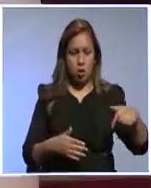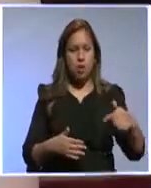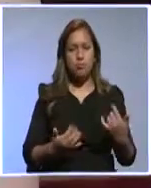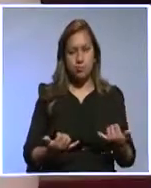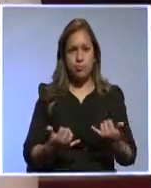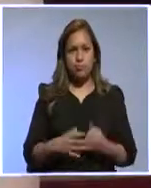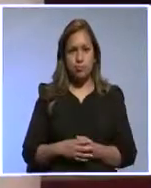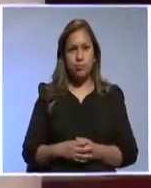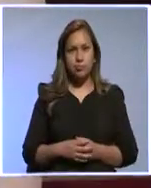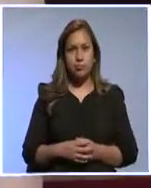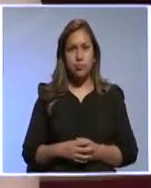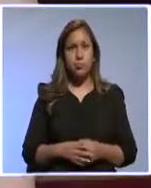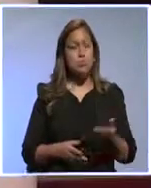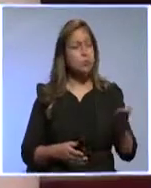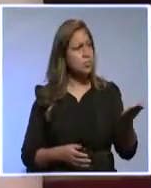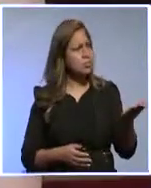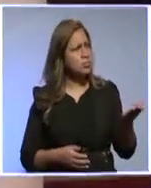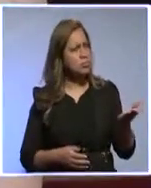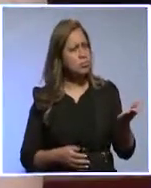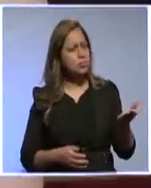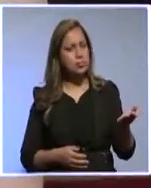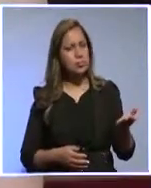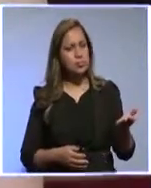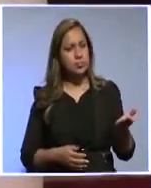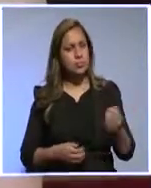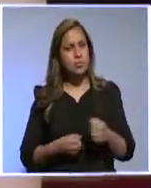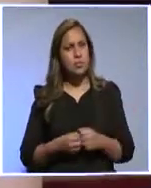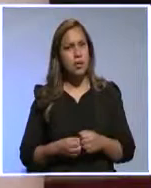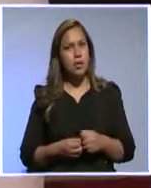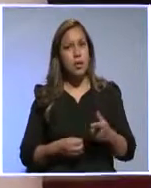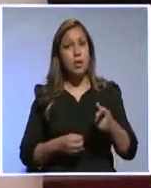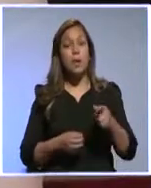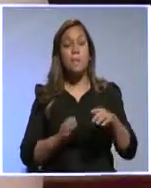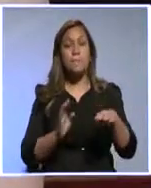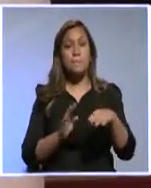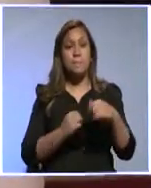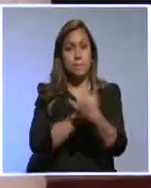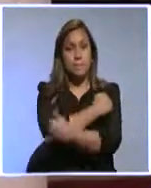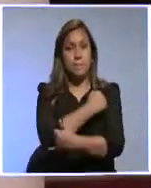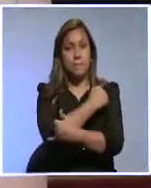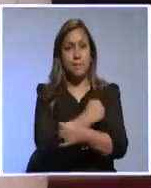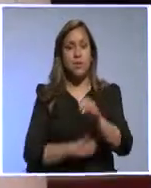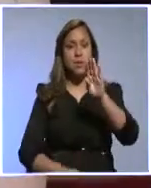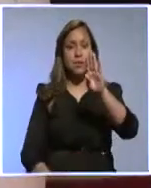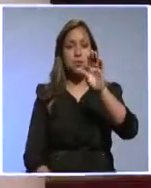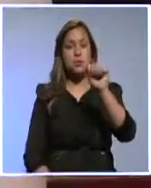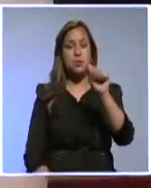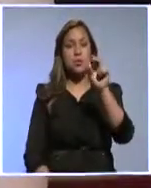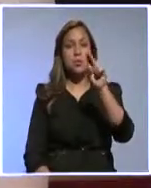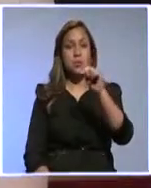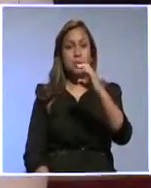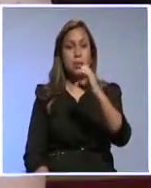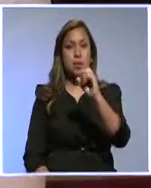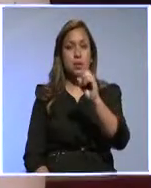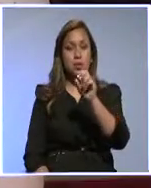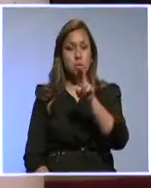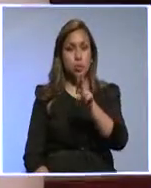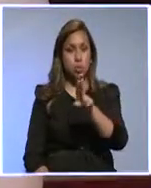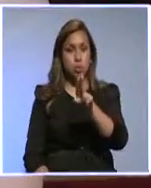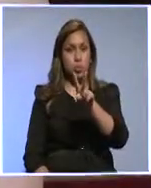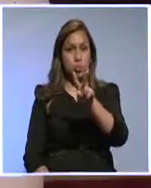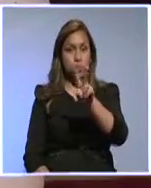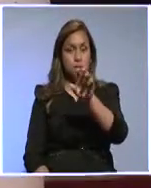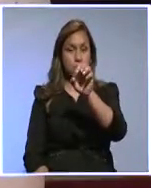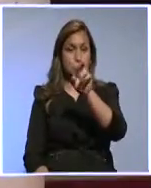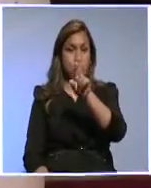Edgardo, en Vancouver, el reto en el marco de la conferencia Habitat en su